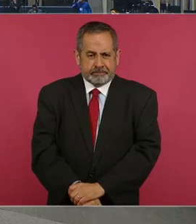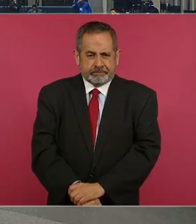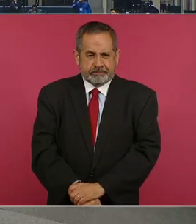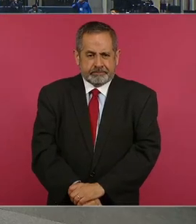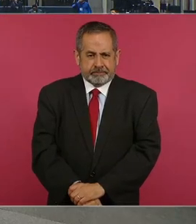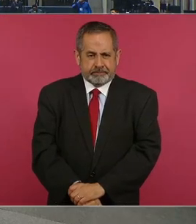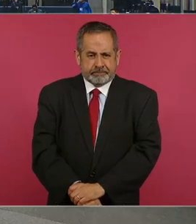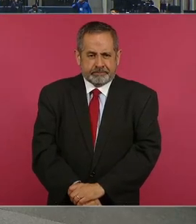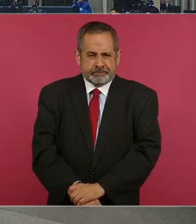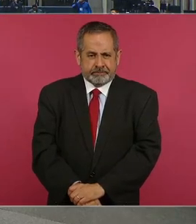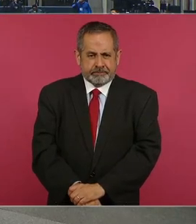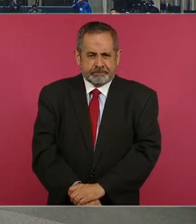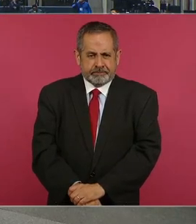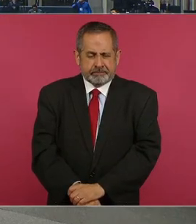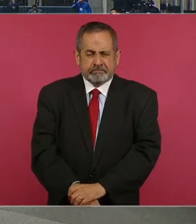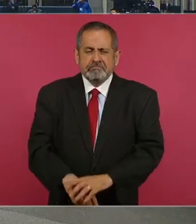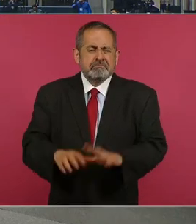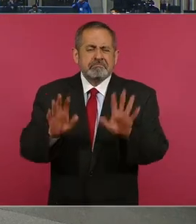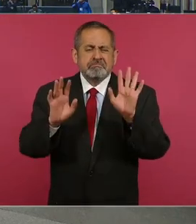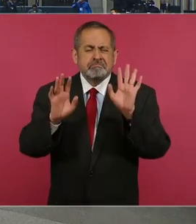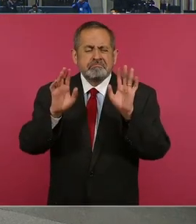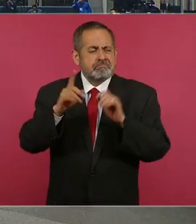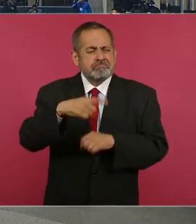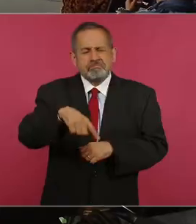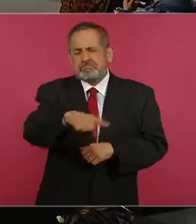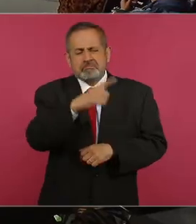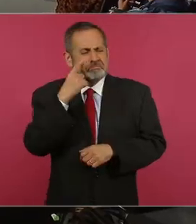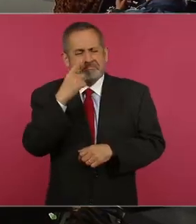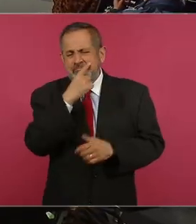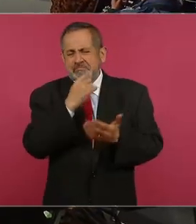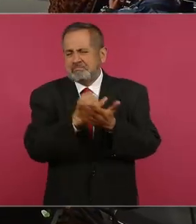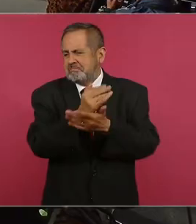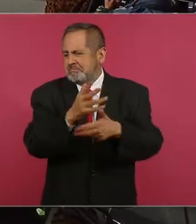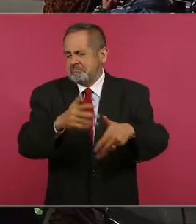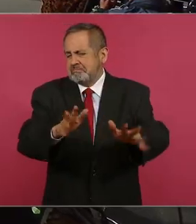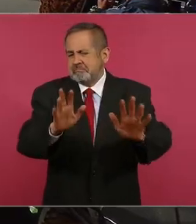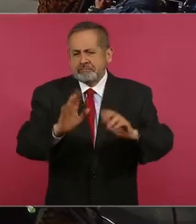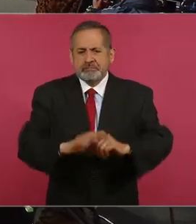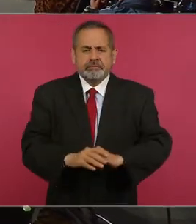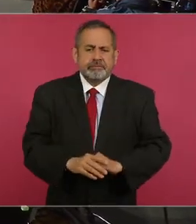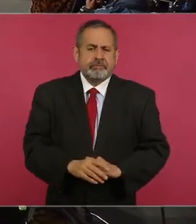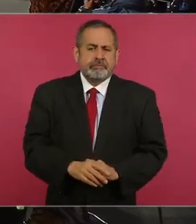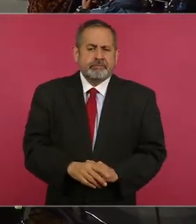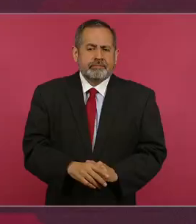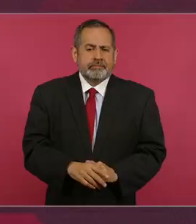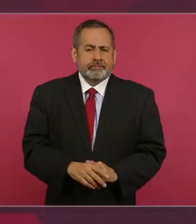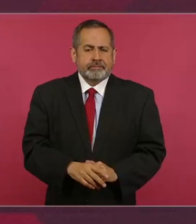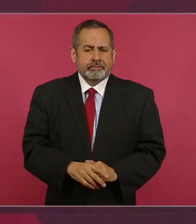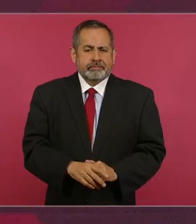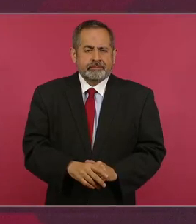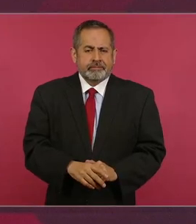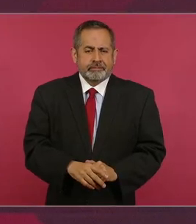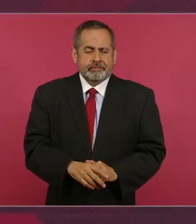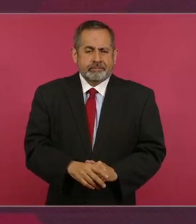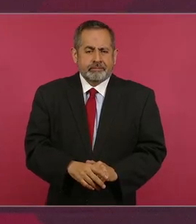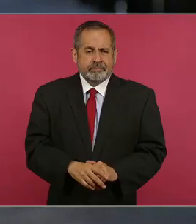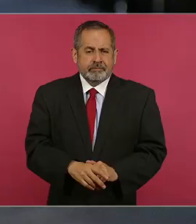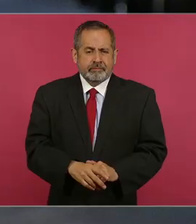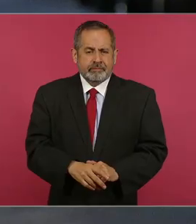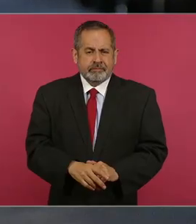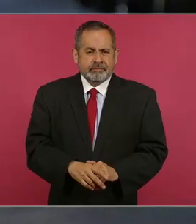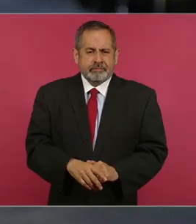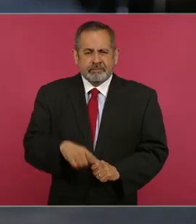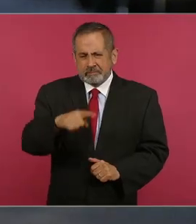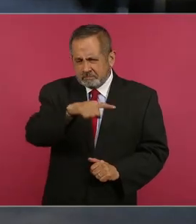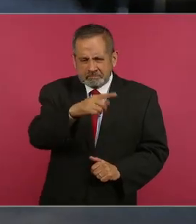es donde… Pues ellos deciden, ellos pueden decidir. ¿En qué plazo, por ejemplo, sería prudente esta propuesta? Pues que